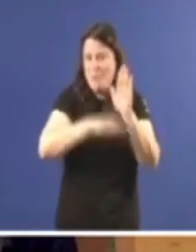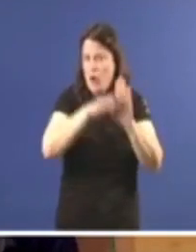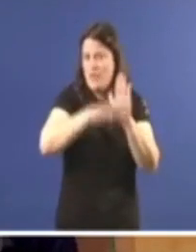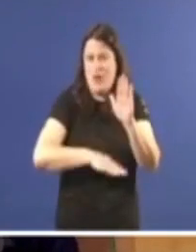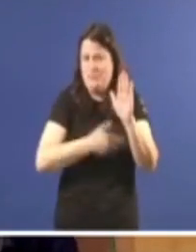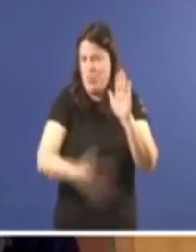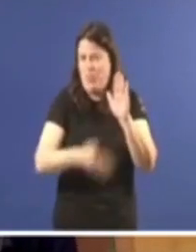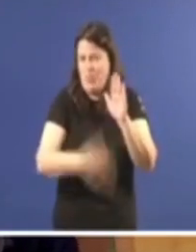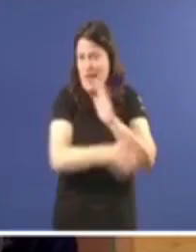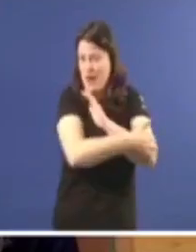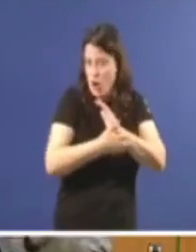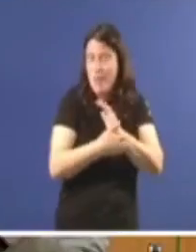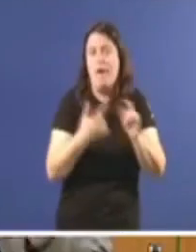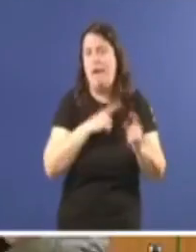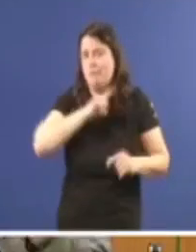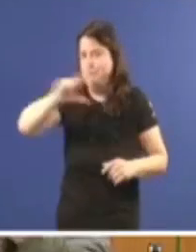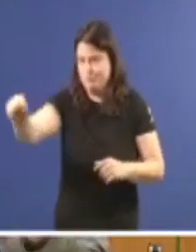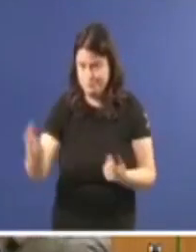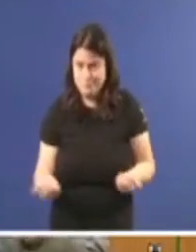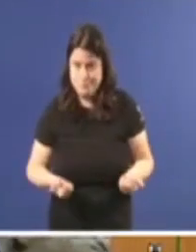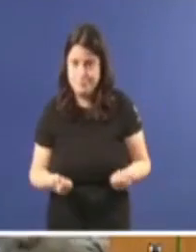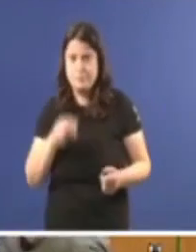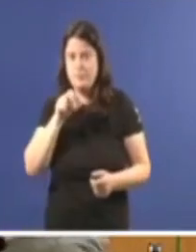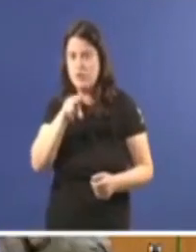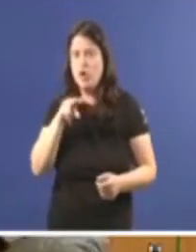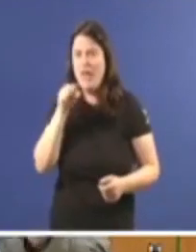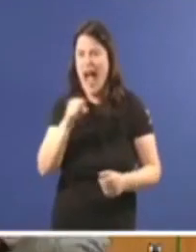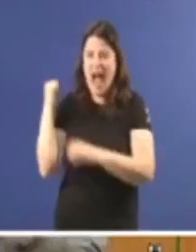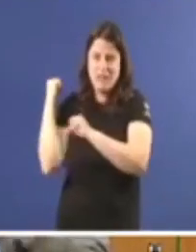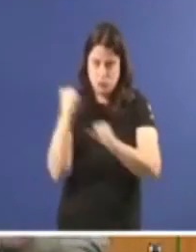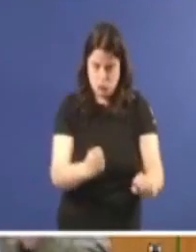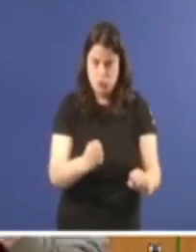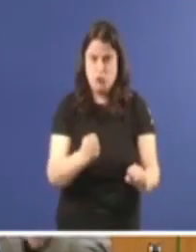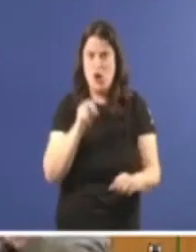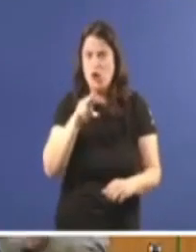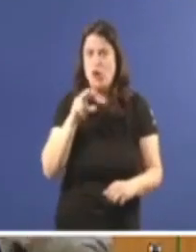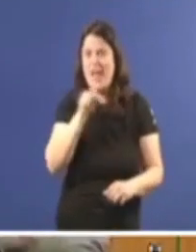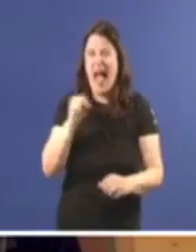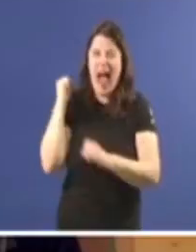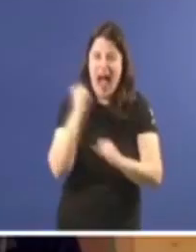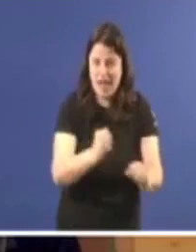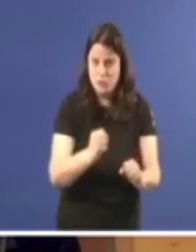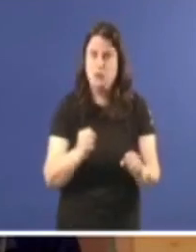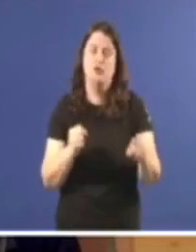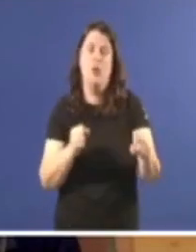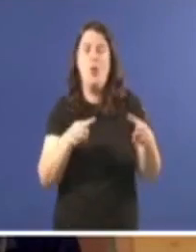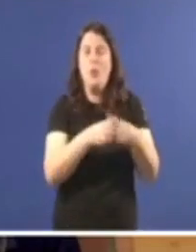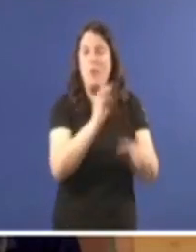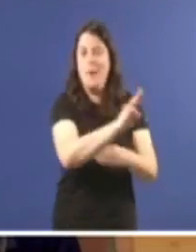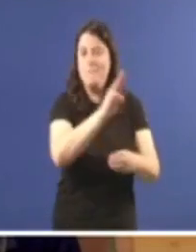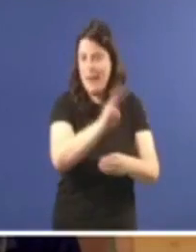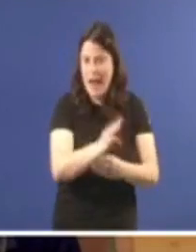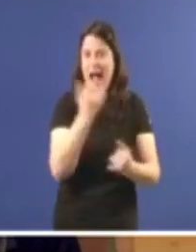Reteña o personal que traballe. Leva doce anos, doce anos, trinta anos de Partido Popular e non temos